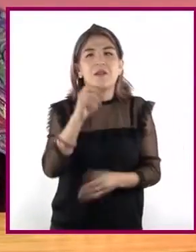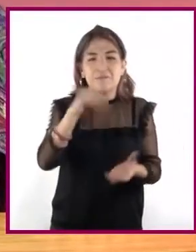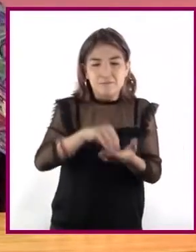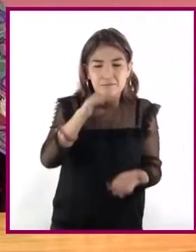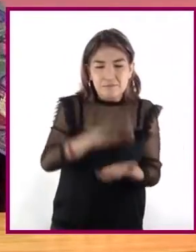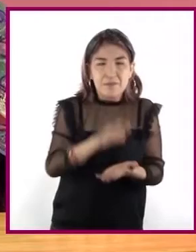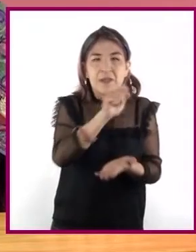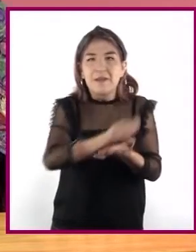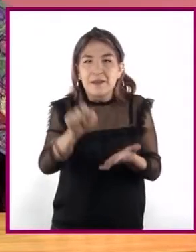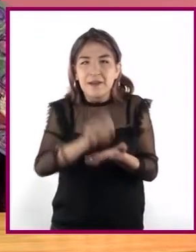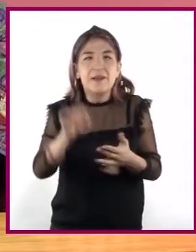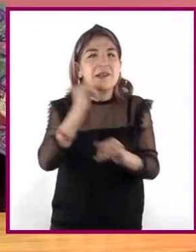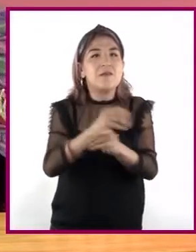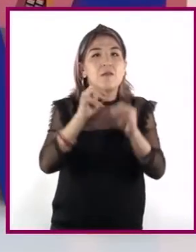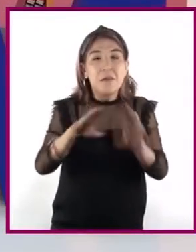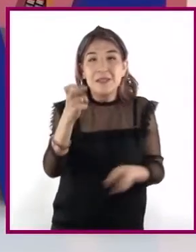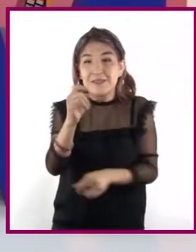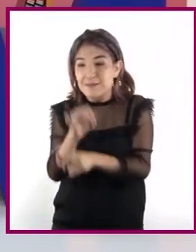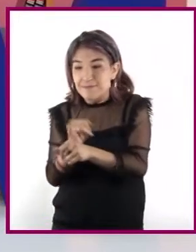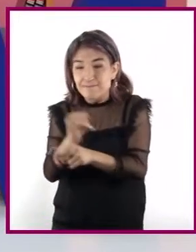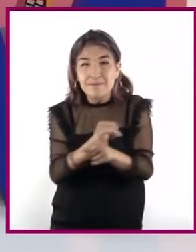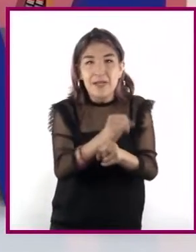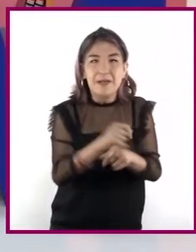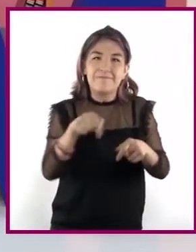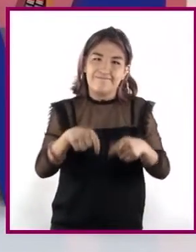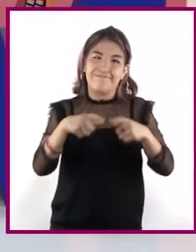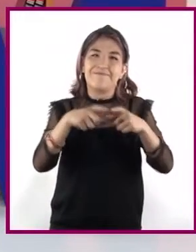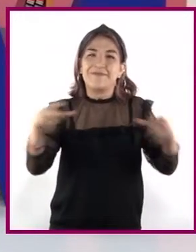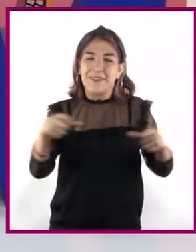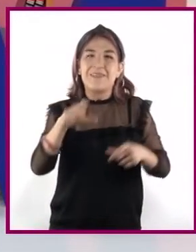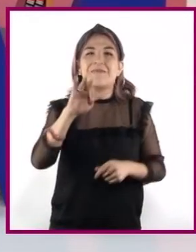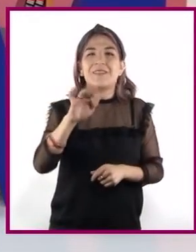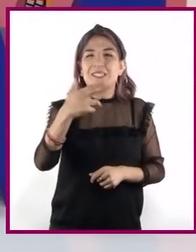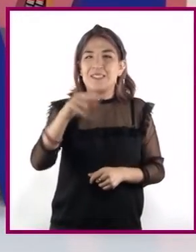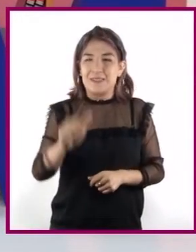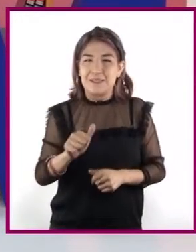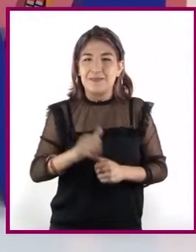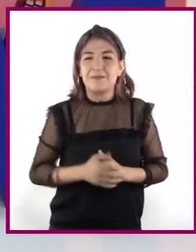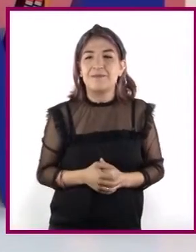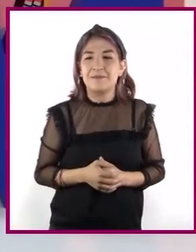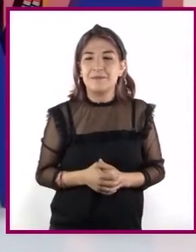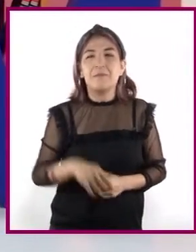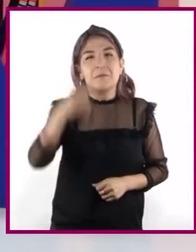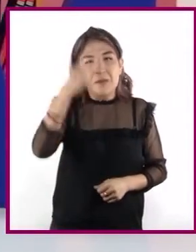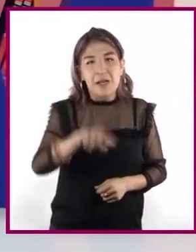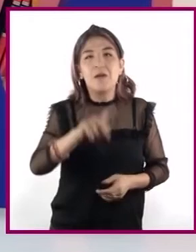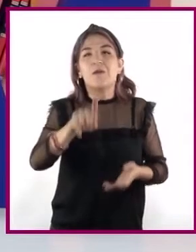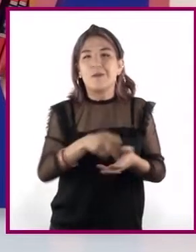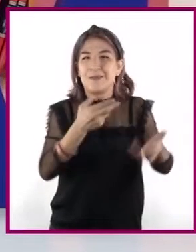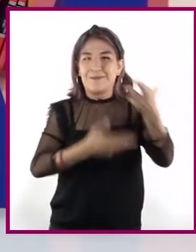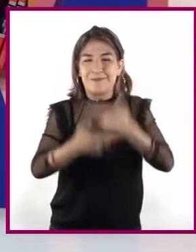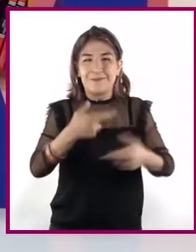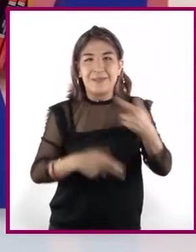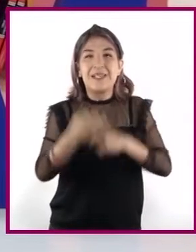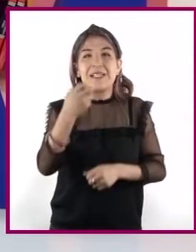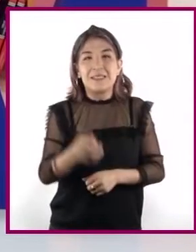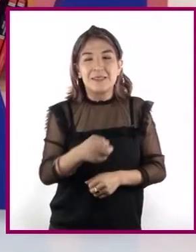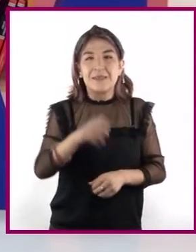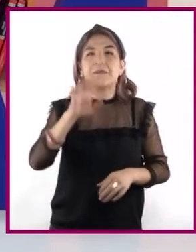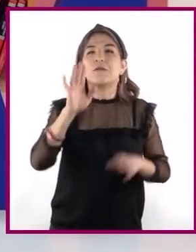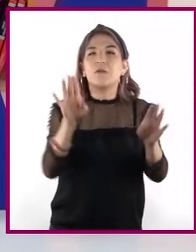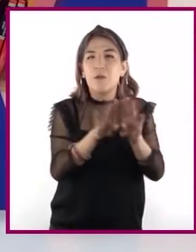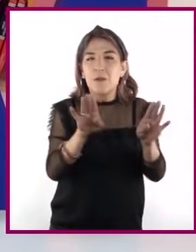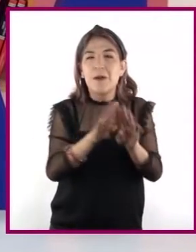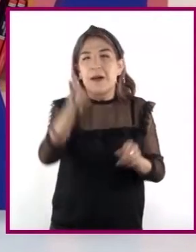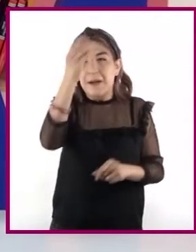de las diversas fuentes consultadas son las fichas de trabajo. Para recapitular algo más sobre lo que hemos